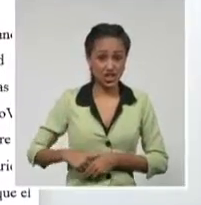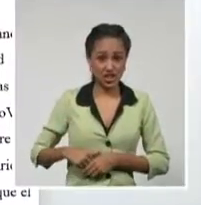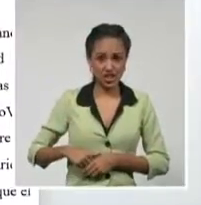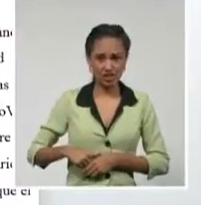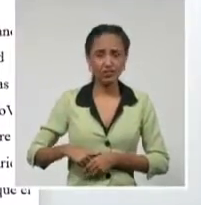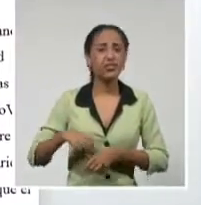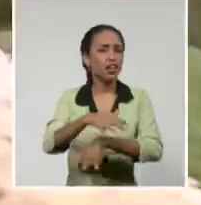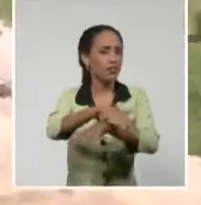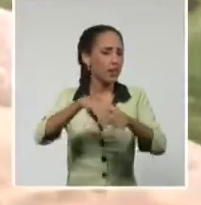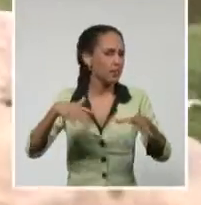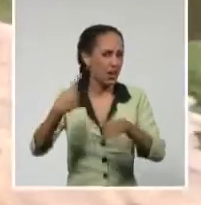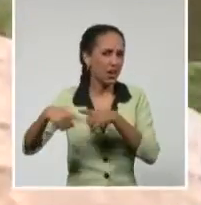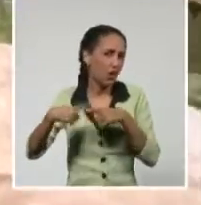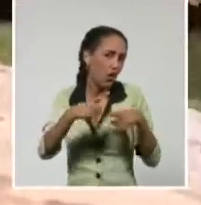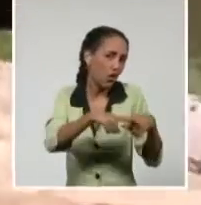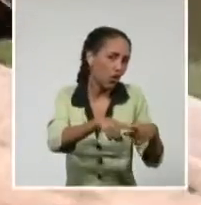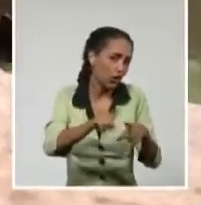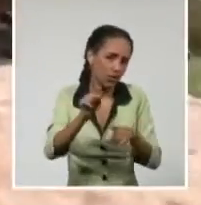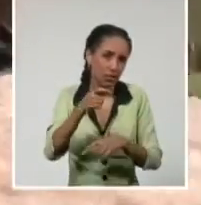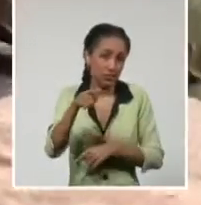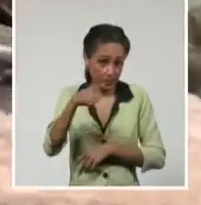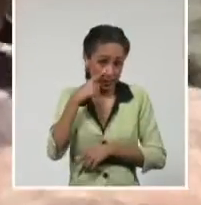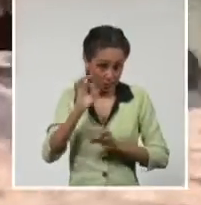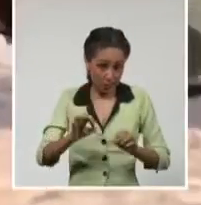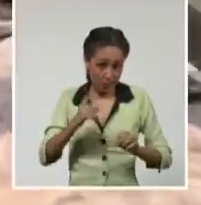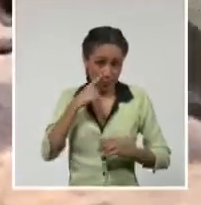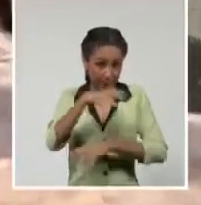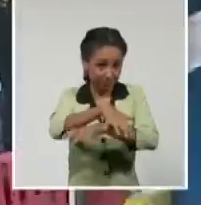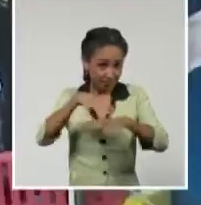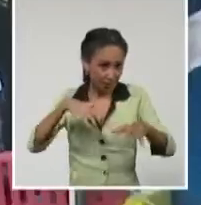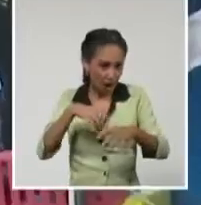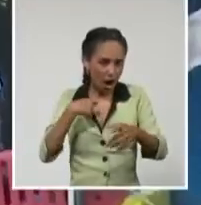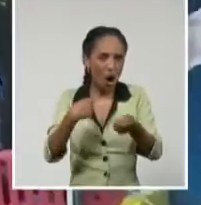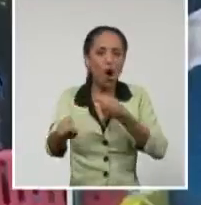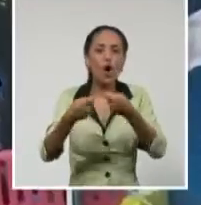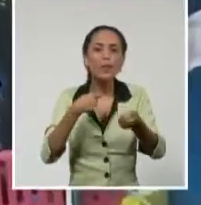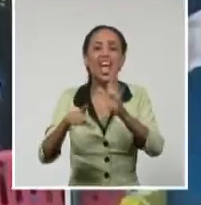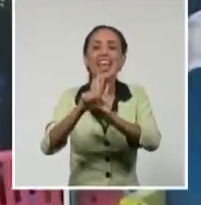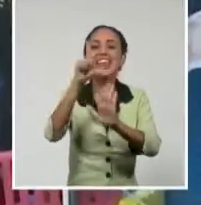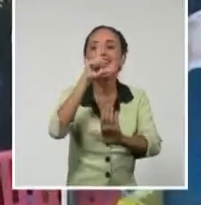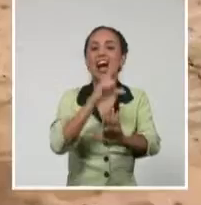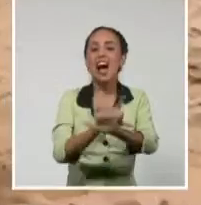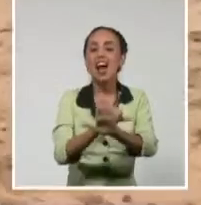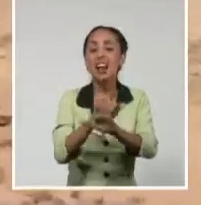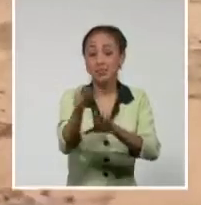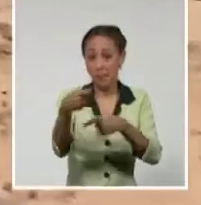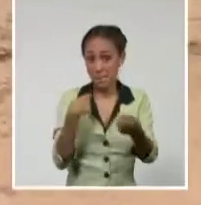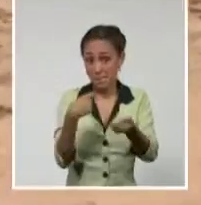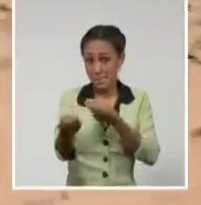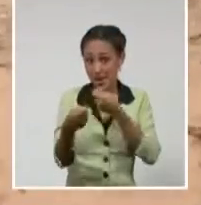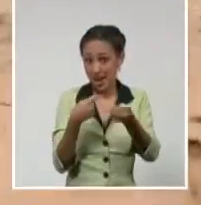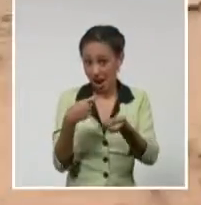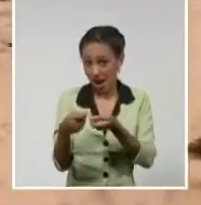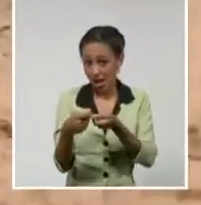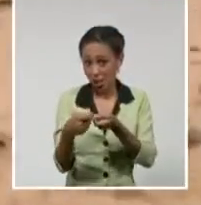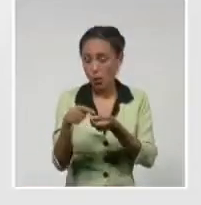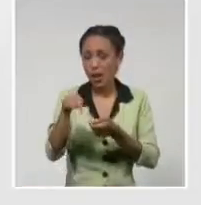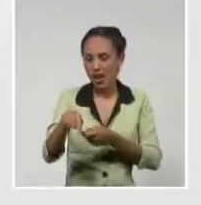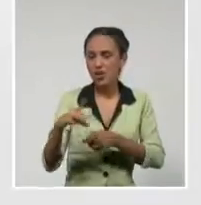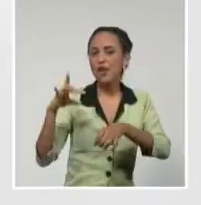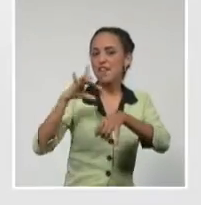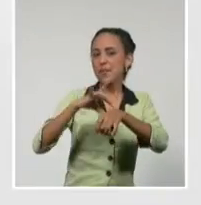estudios científicos, los pangolines comercializados de forma ilegal en un mercado de esta zona actuaron como huésped